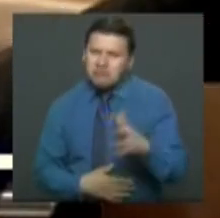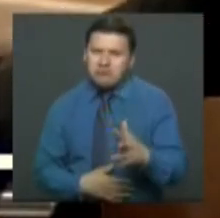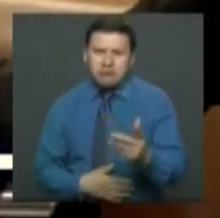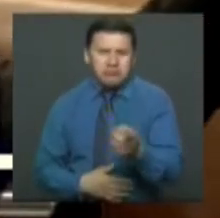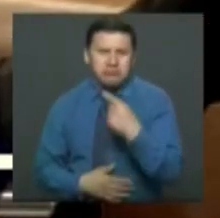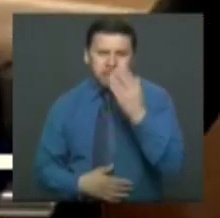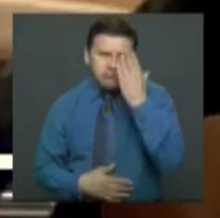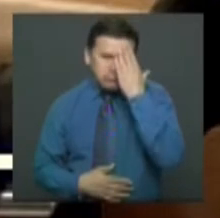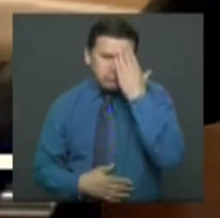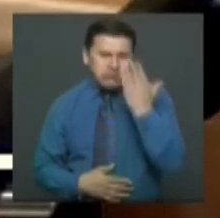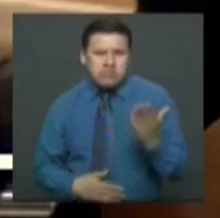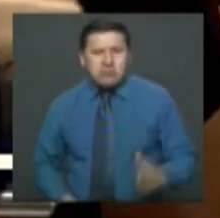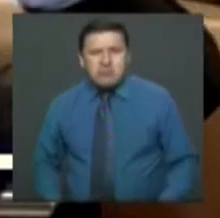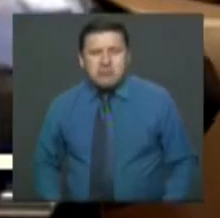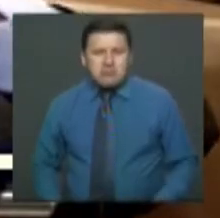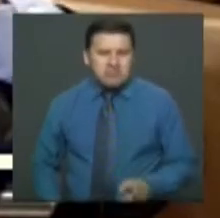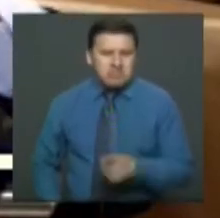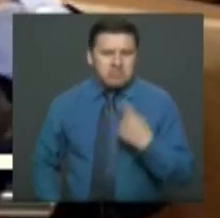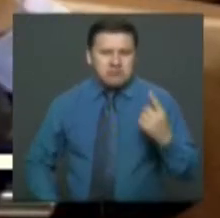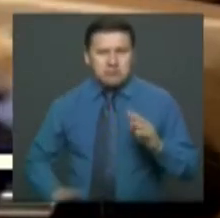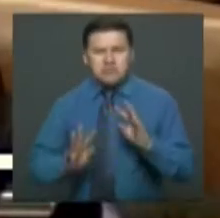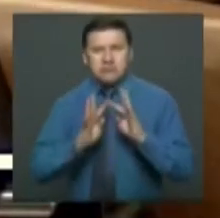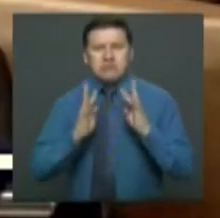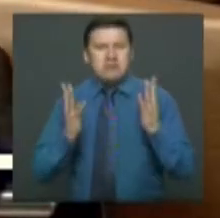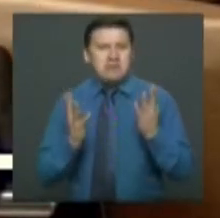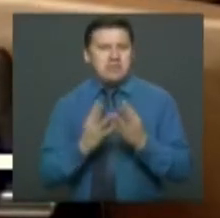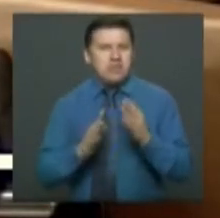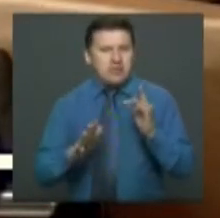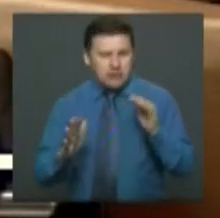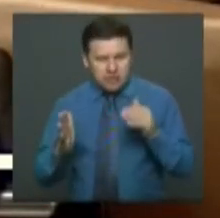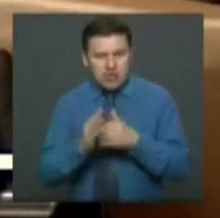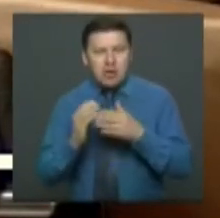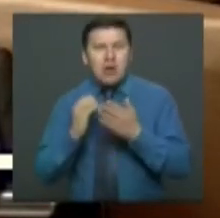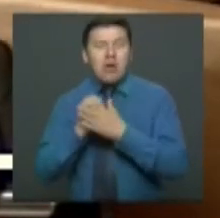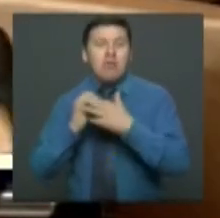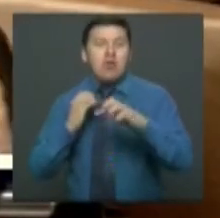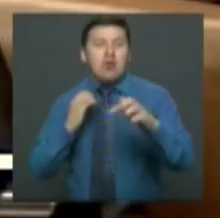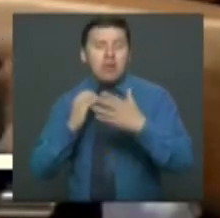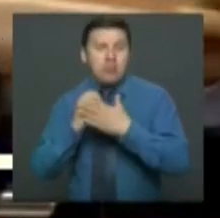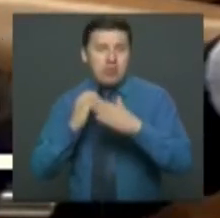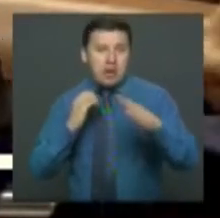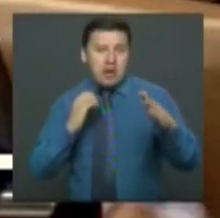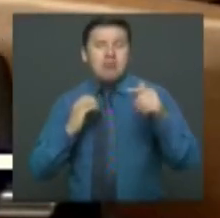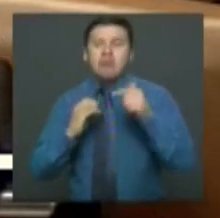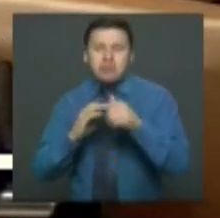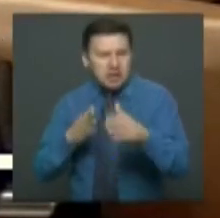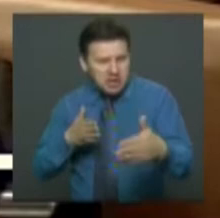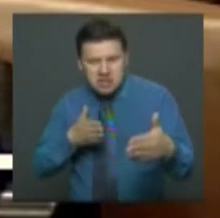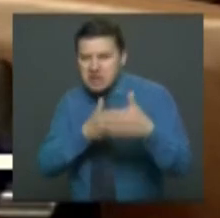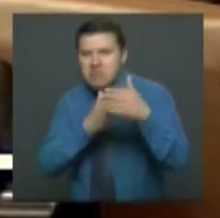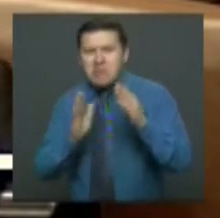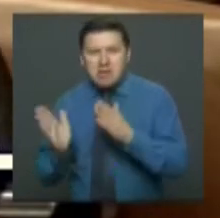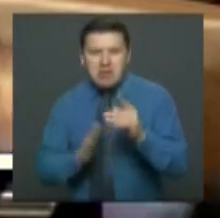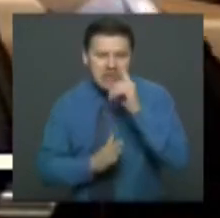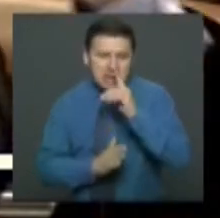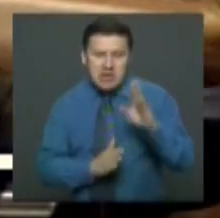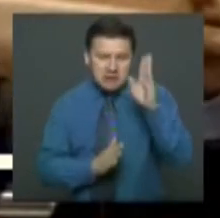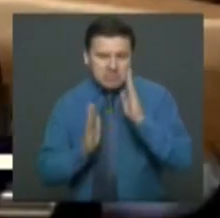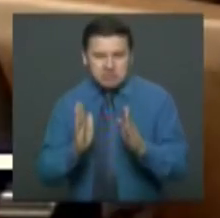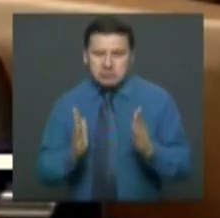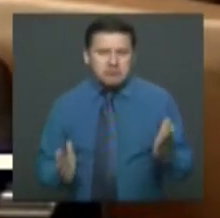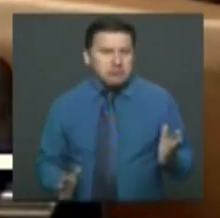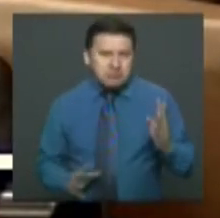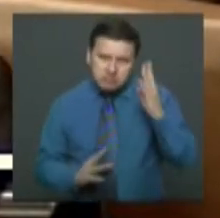muchos otros acontecidos en Senado, formará parte de una demanda que el Poder Democrático Alternativo instaurará contra este Plan Nacional de Desarrollo. Por